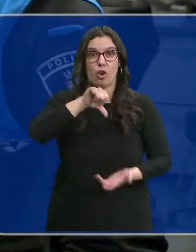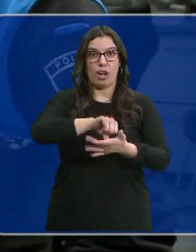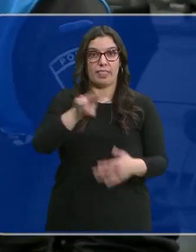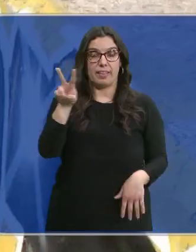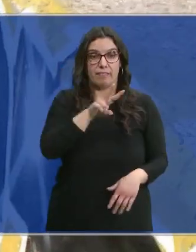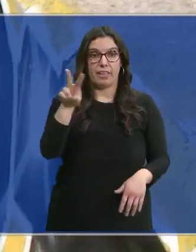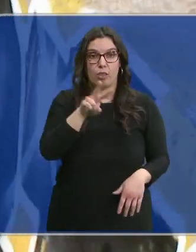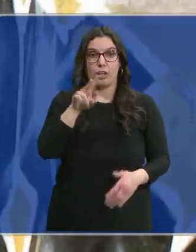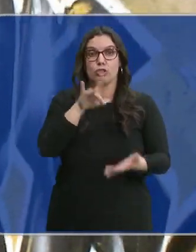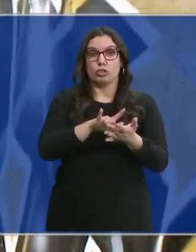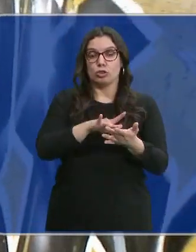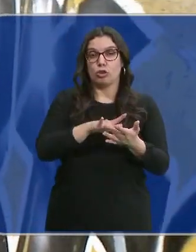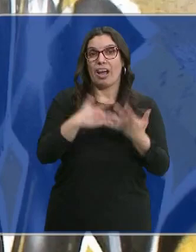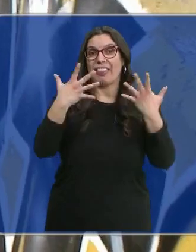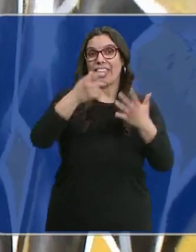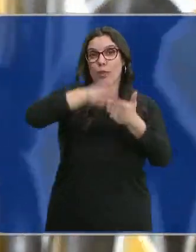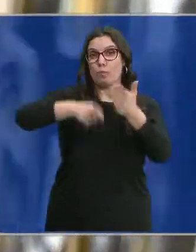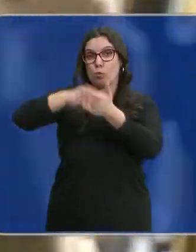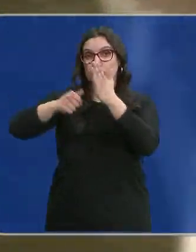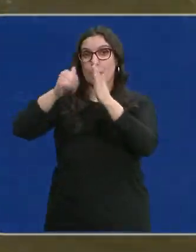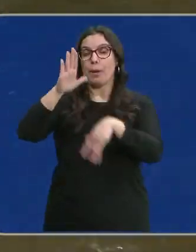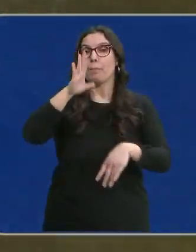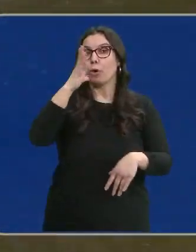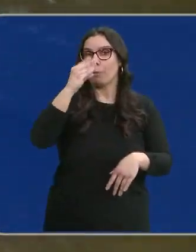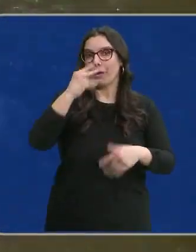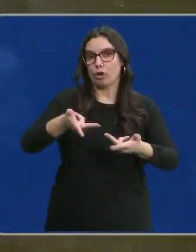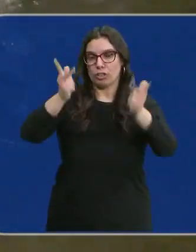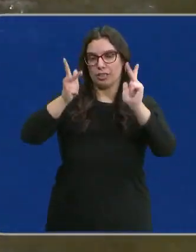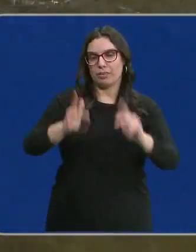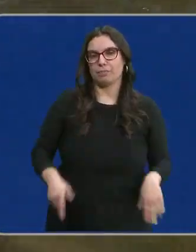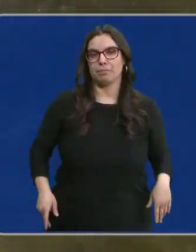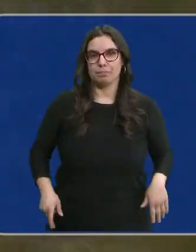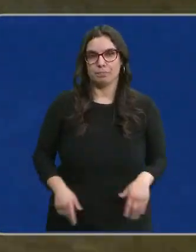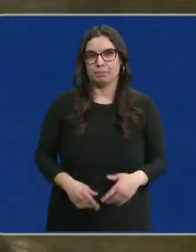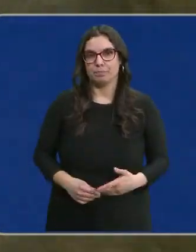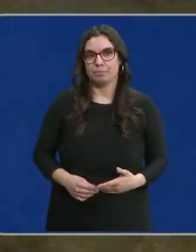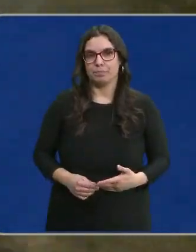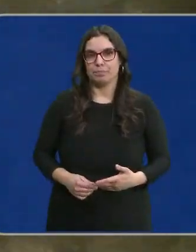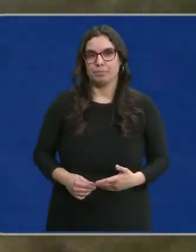de Valladolid interpuso más de una decena de multas a quienes llevaban a los perros sin correa.